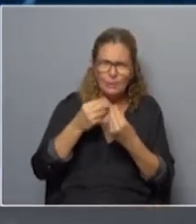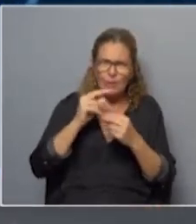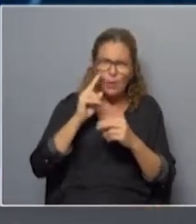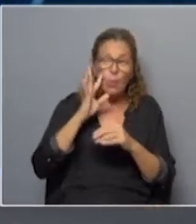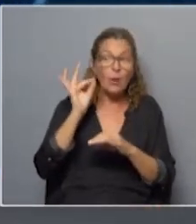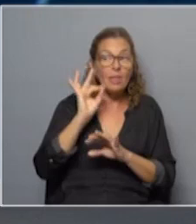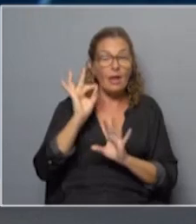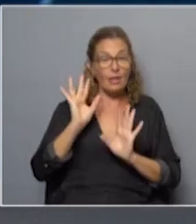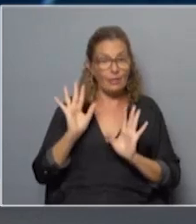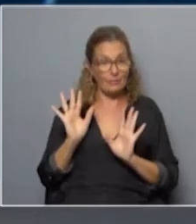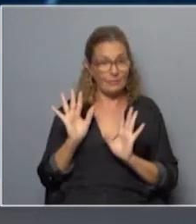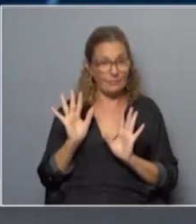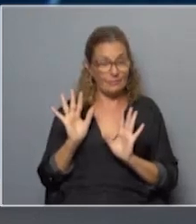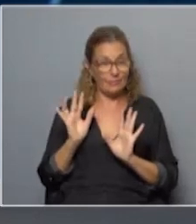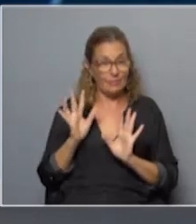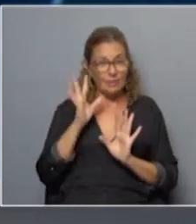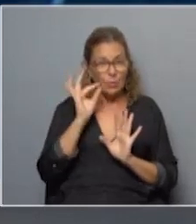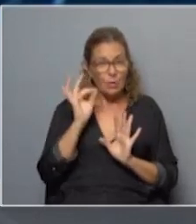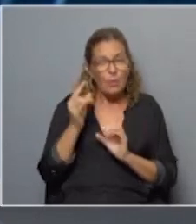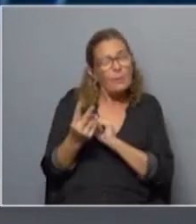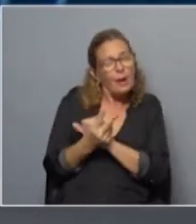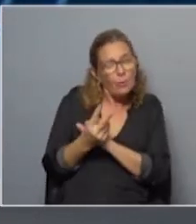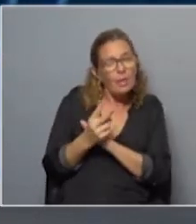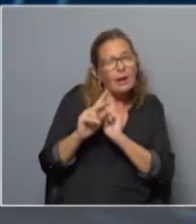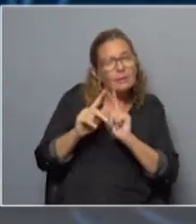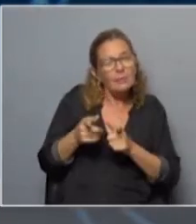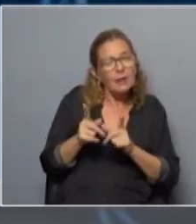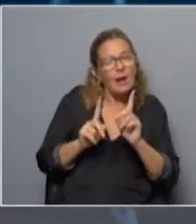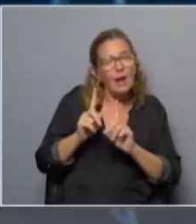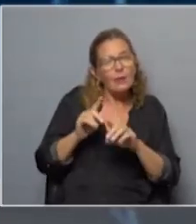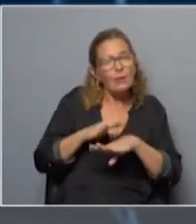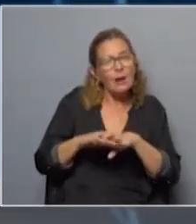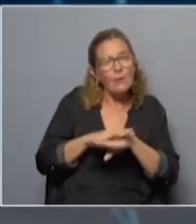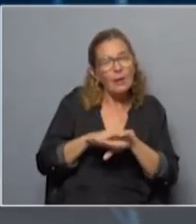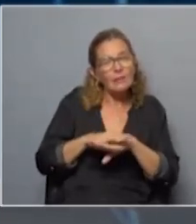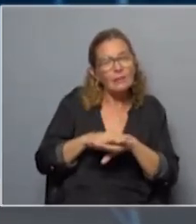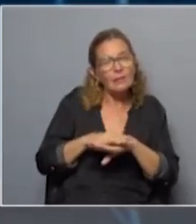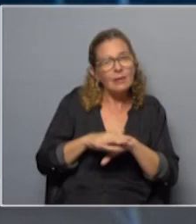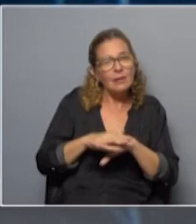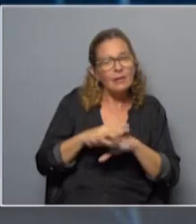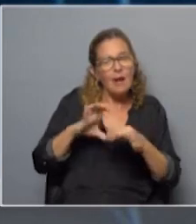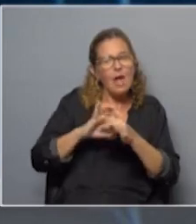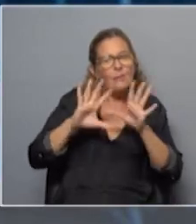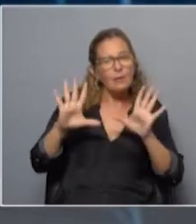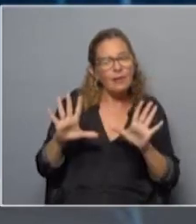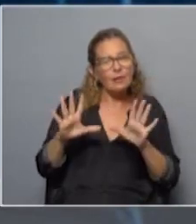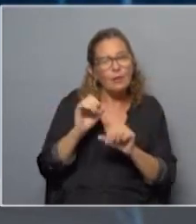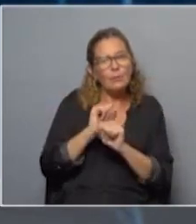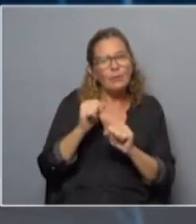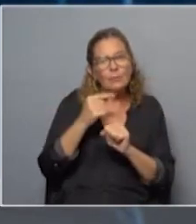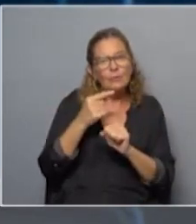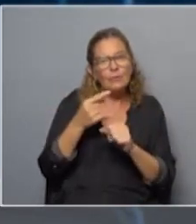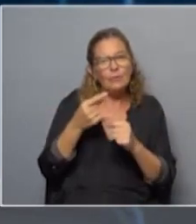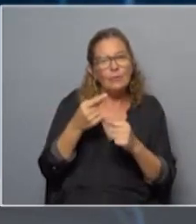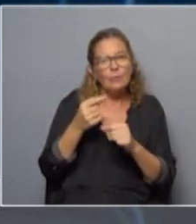cuidado, hay que tener cuidado, incluso para preservar algo que es la base de cualquier construcción democrática. Nosotros podemos tener muchas